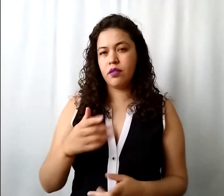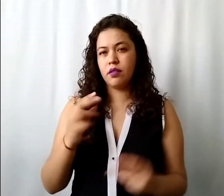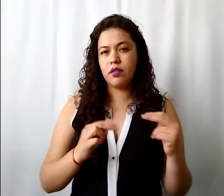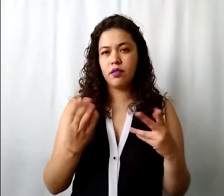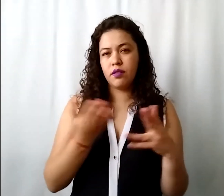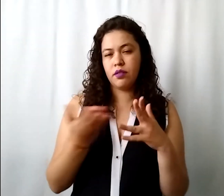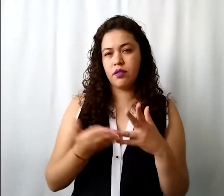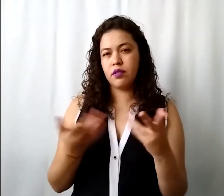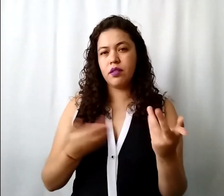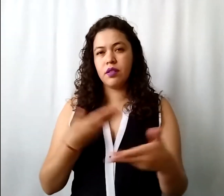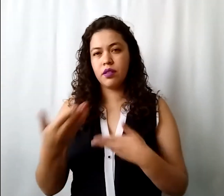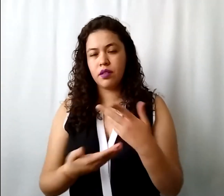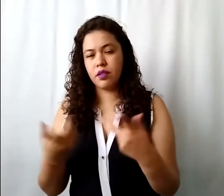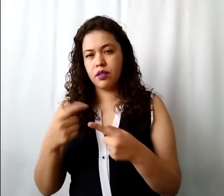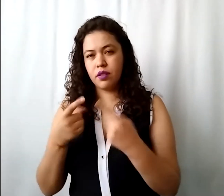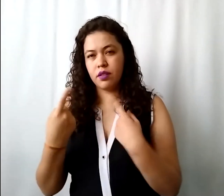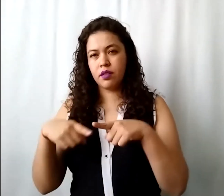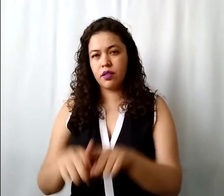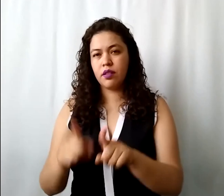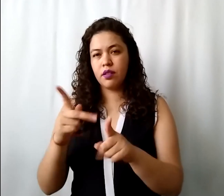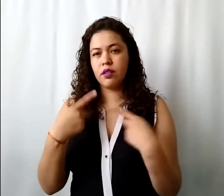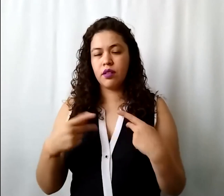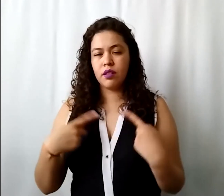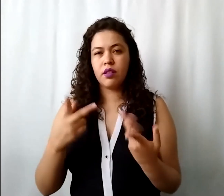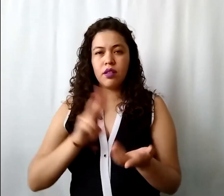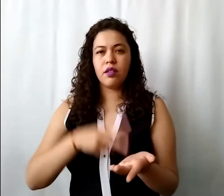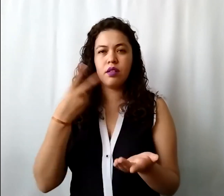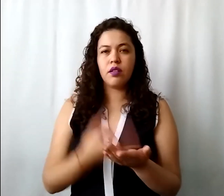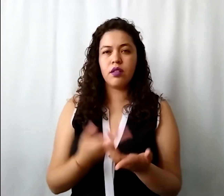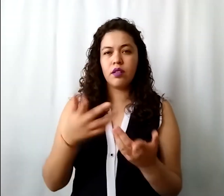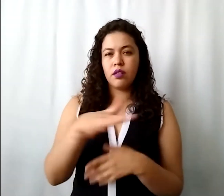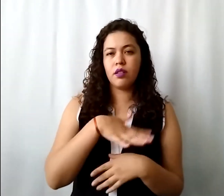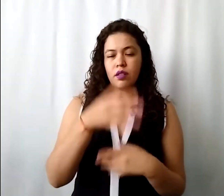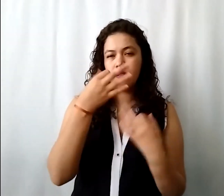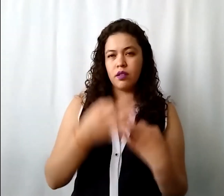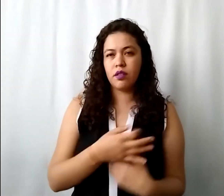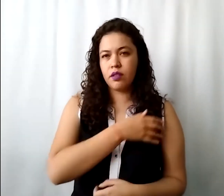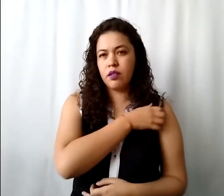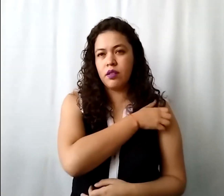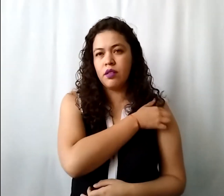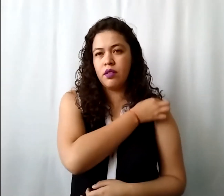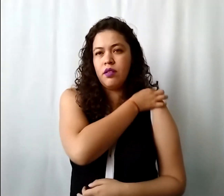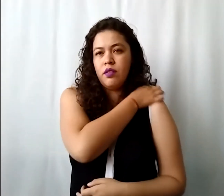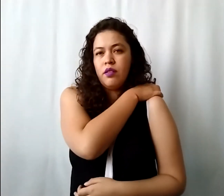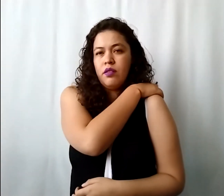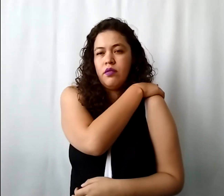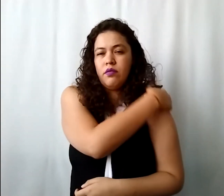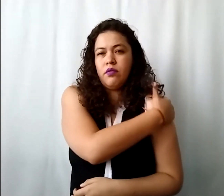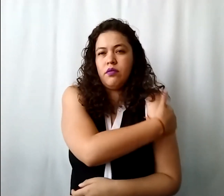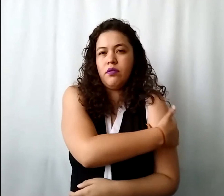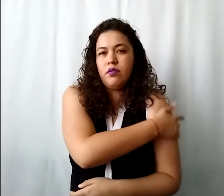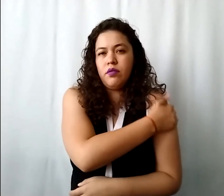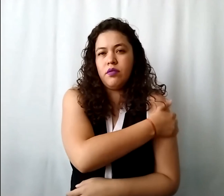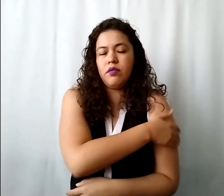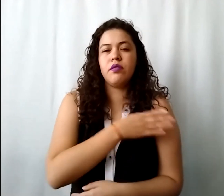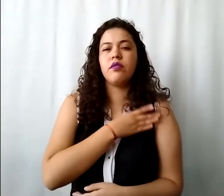dos servicios se otorgan a la vez a una persona y no duplicar o registrar la población correcto? muy buena pregunta ¿se acuerdan que les